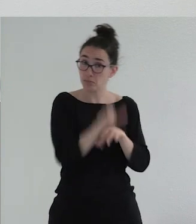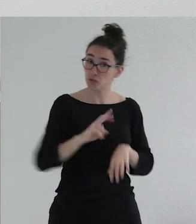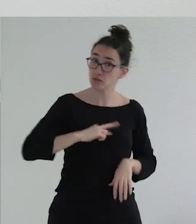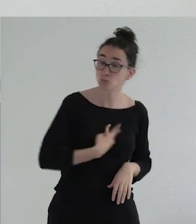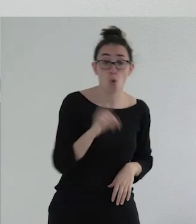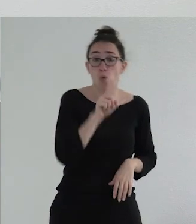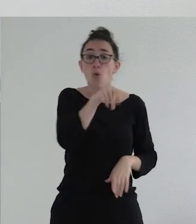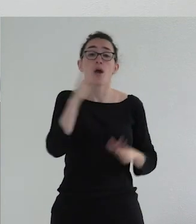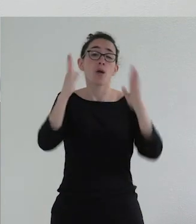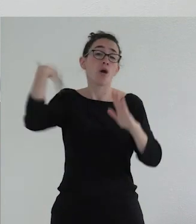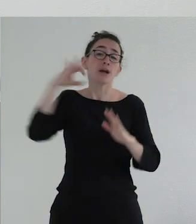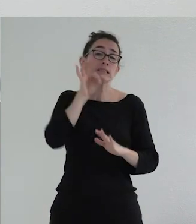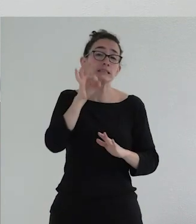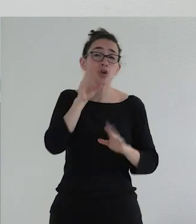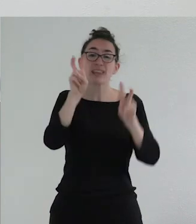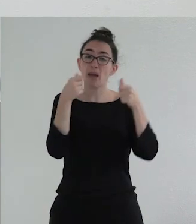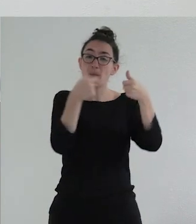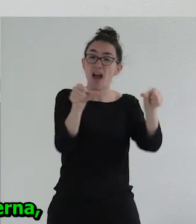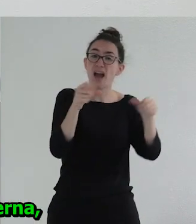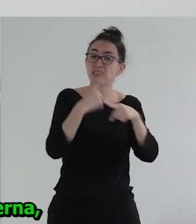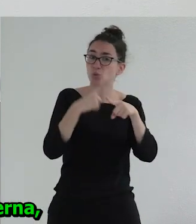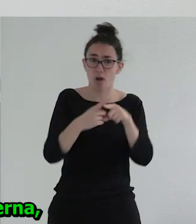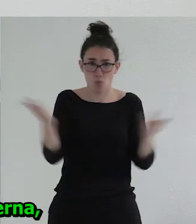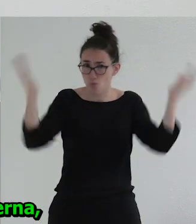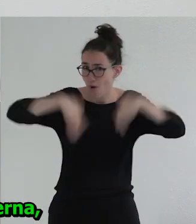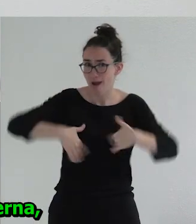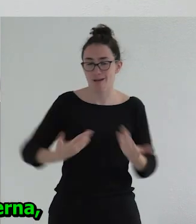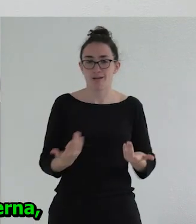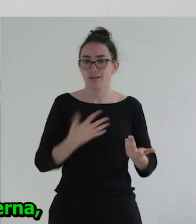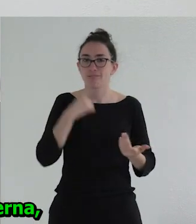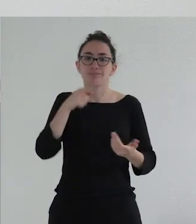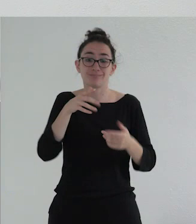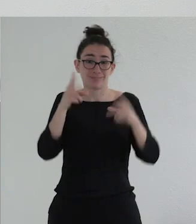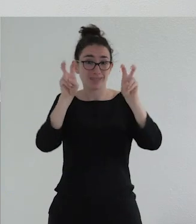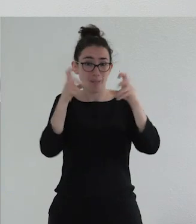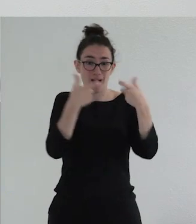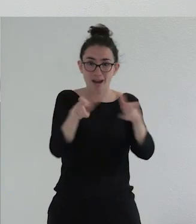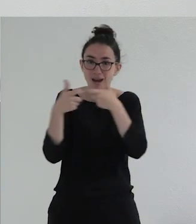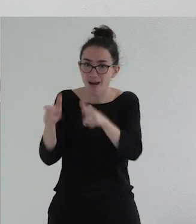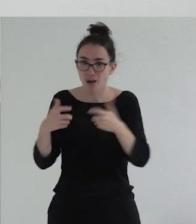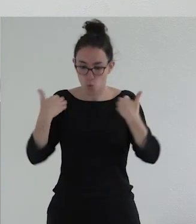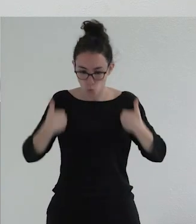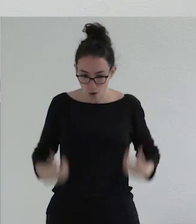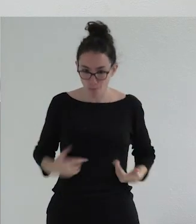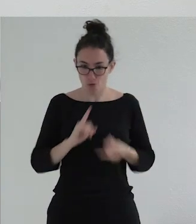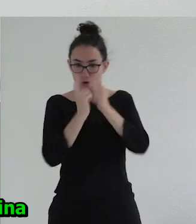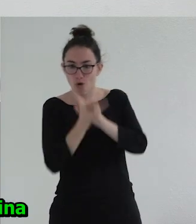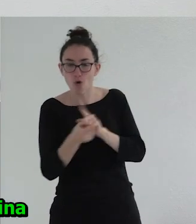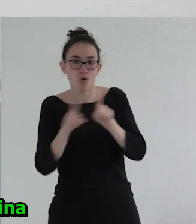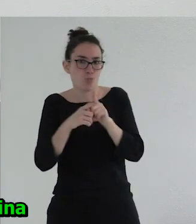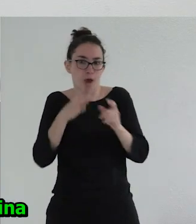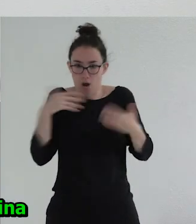un siglo en la categoría transexual? no existía era impensable eso es una categoría profundamente moderna la transformación corporal es una cosa que era ciencia ficción